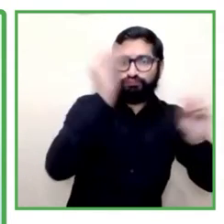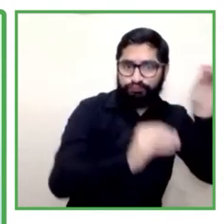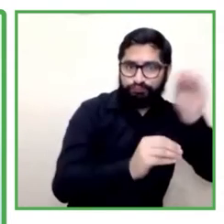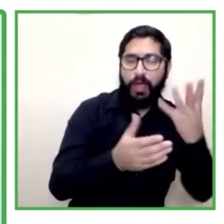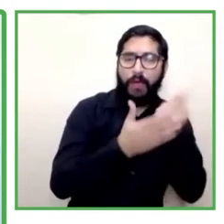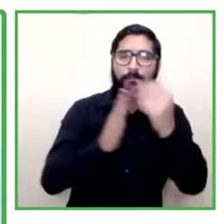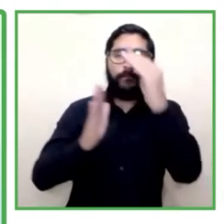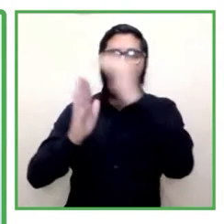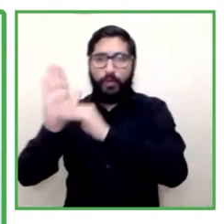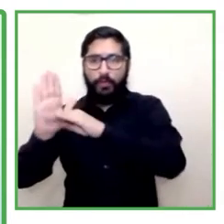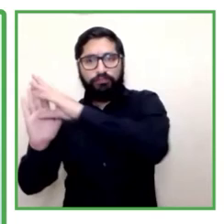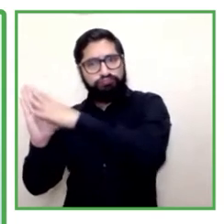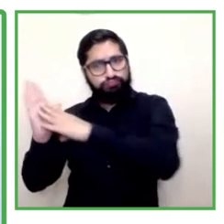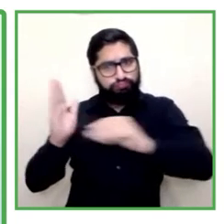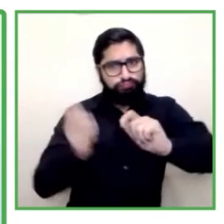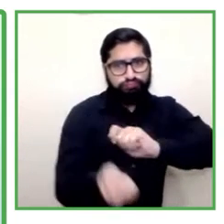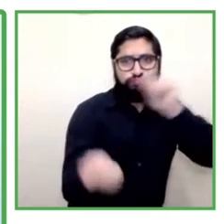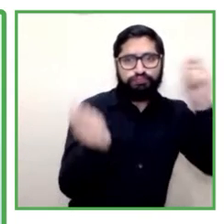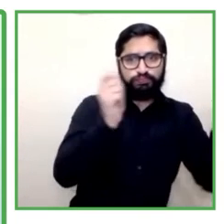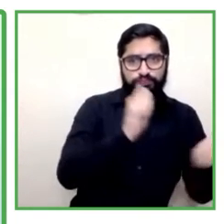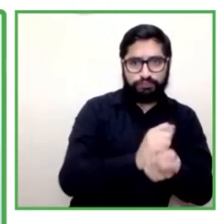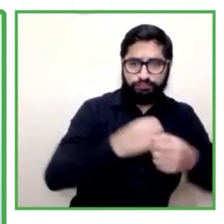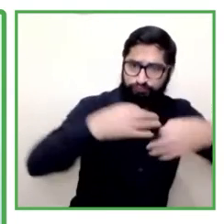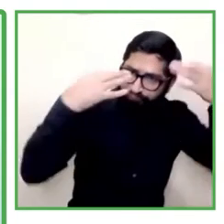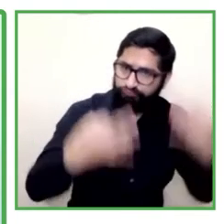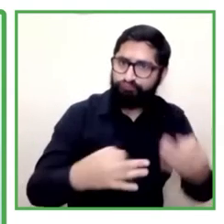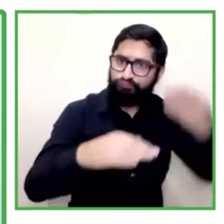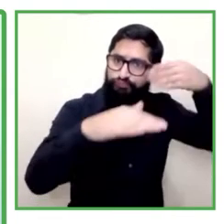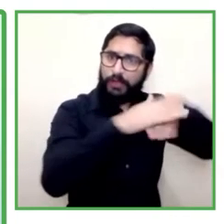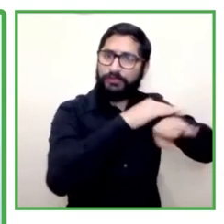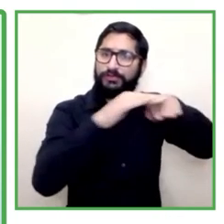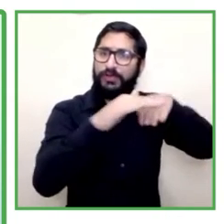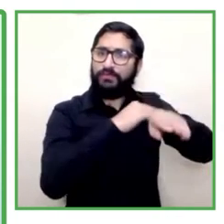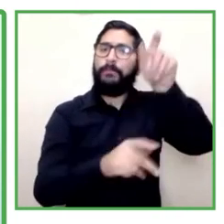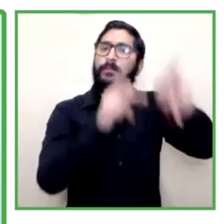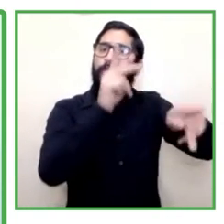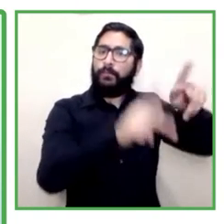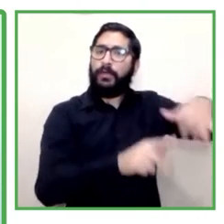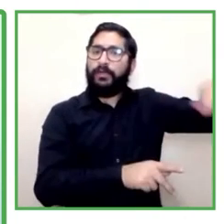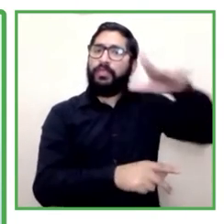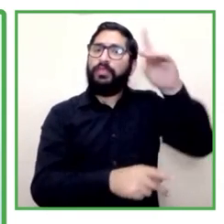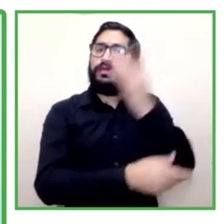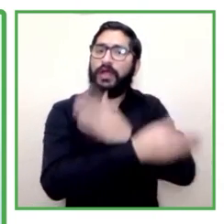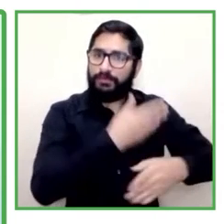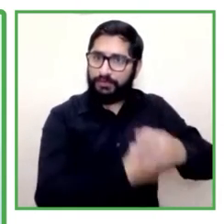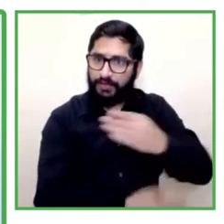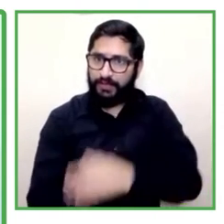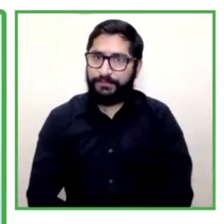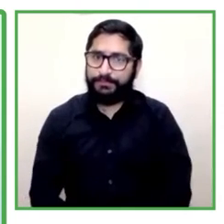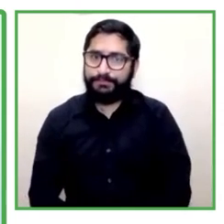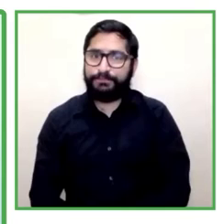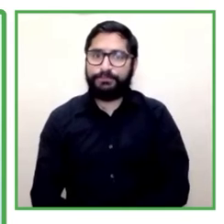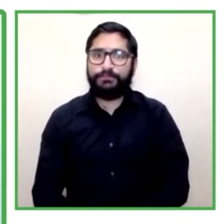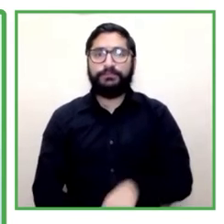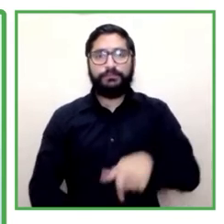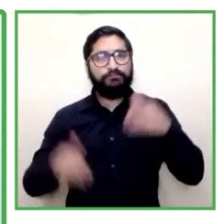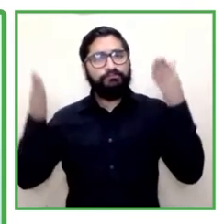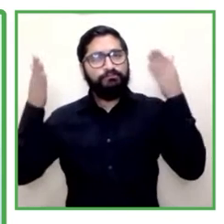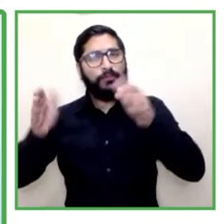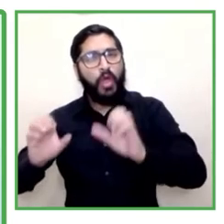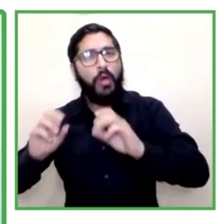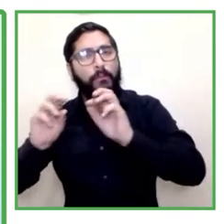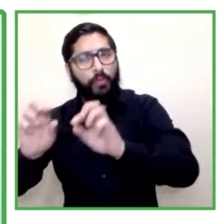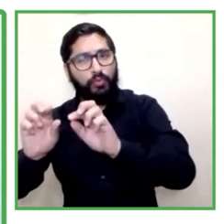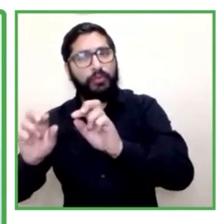proceso de formación y en el proceso de acceso al empleo. A raíz de la pandemia, también se sumó la conversión del componente de formación a la